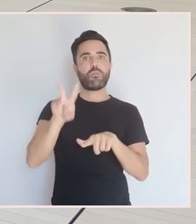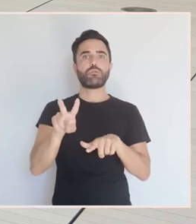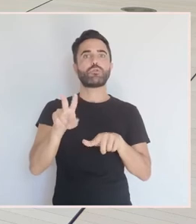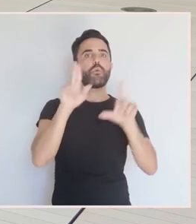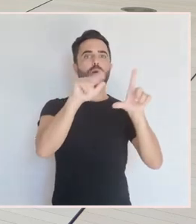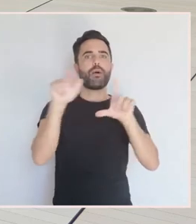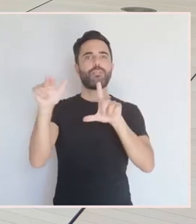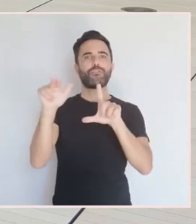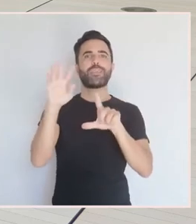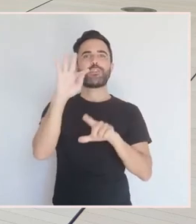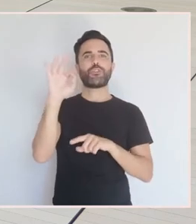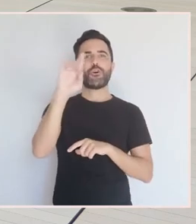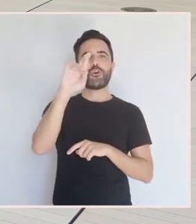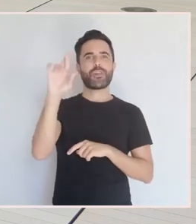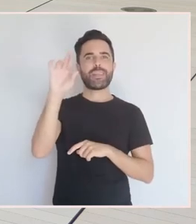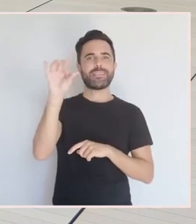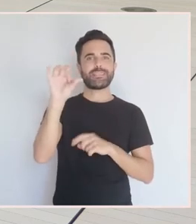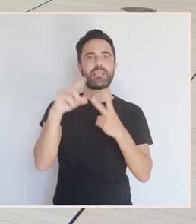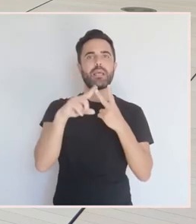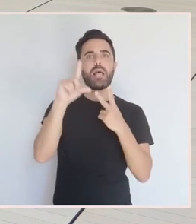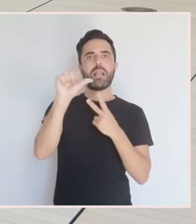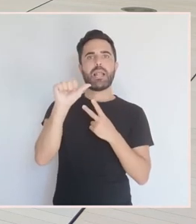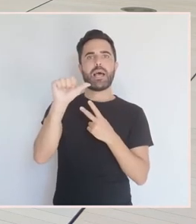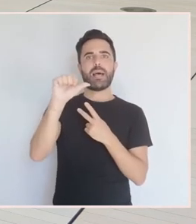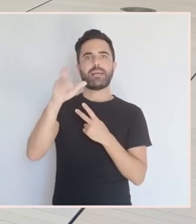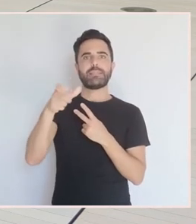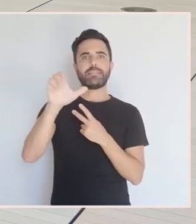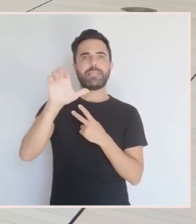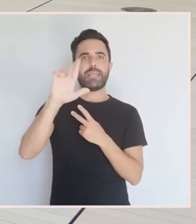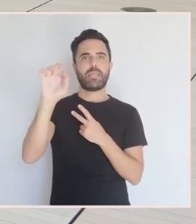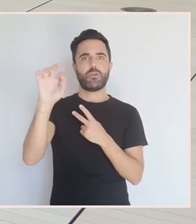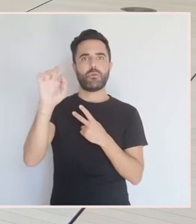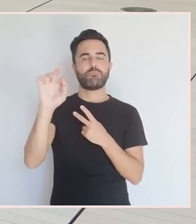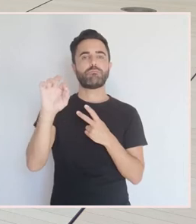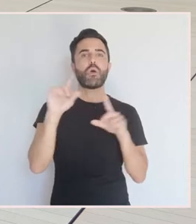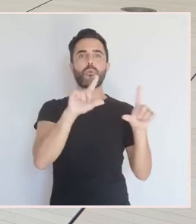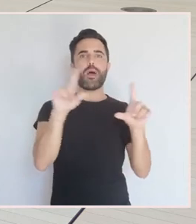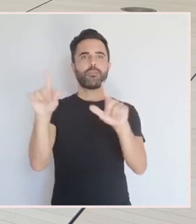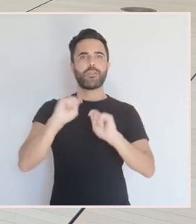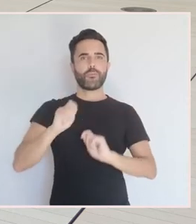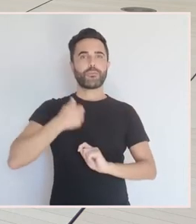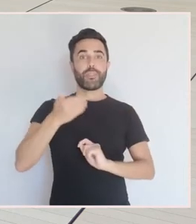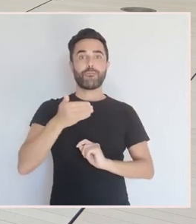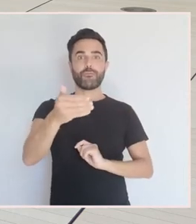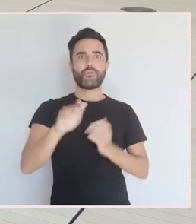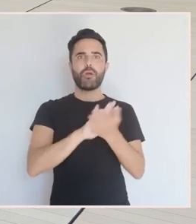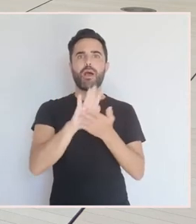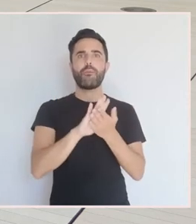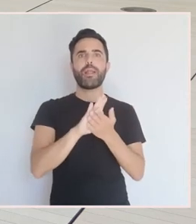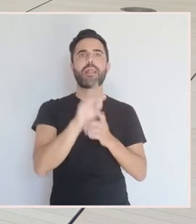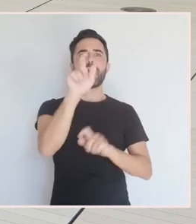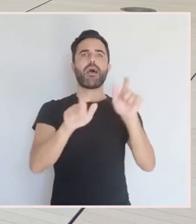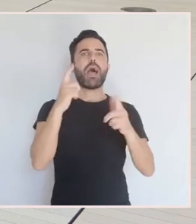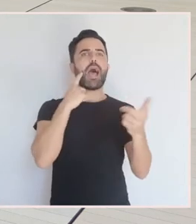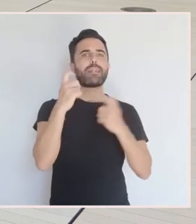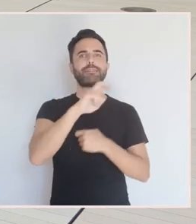Torres ou de Lacheiro. Estas obras dan pé tamén para falar en futuras ocasións de